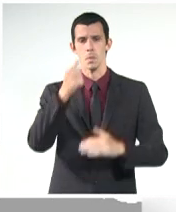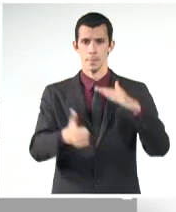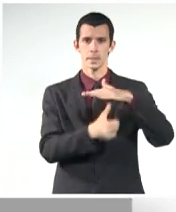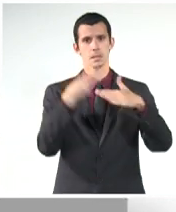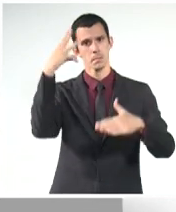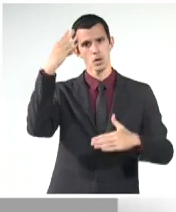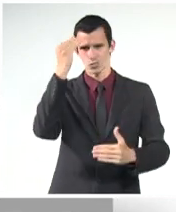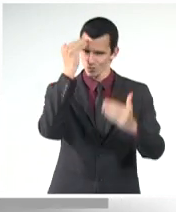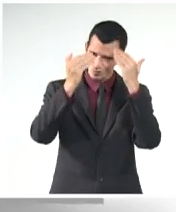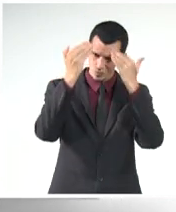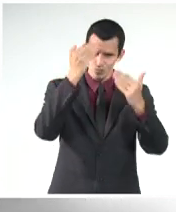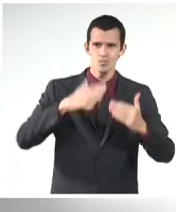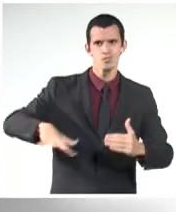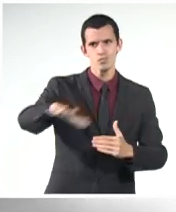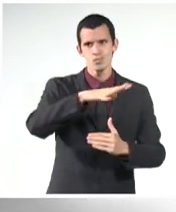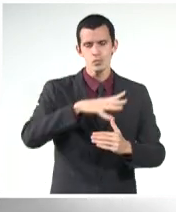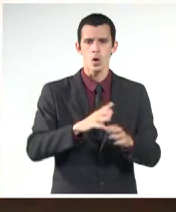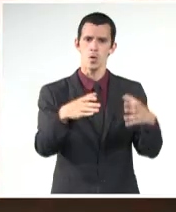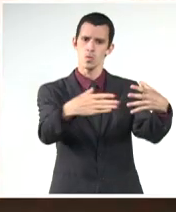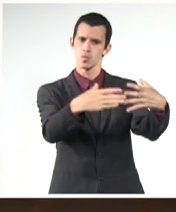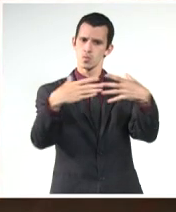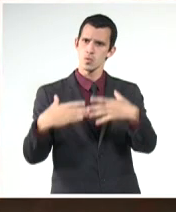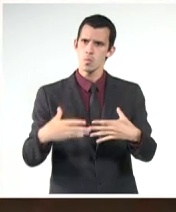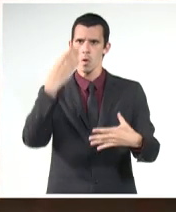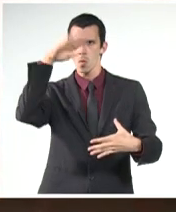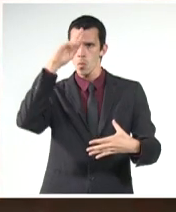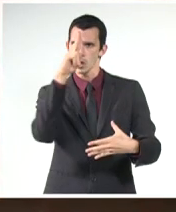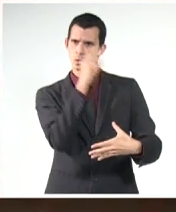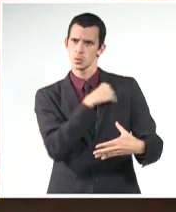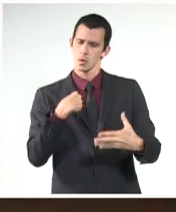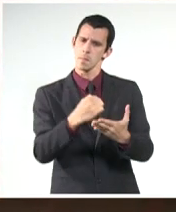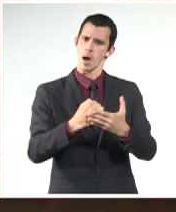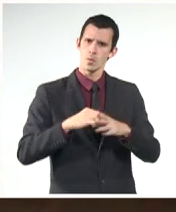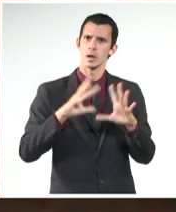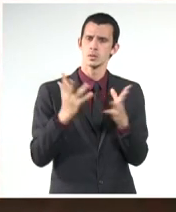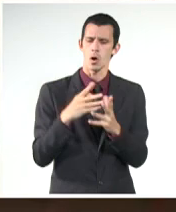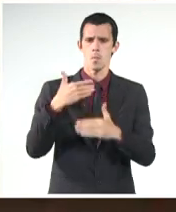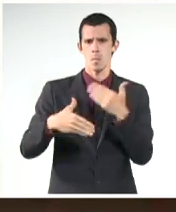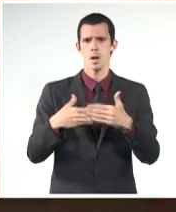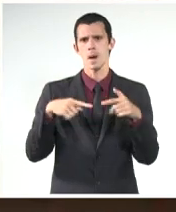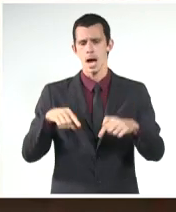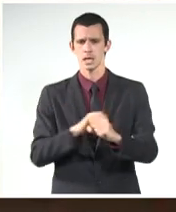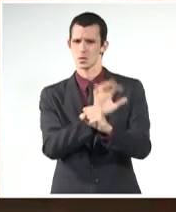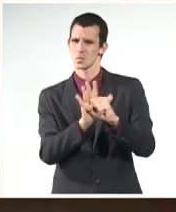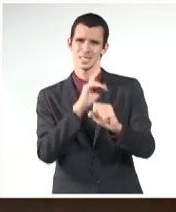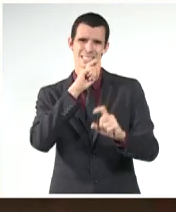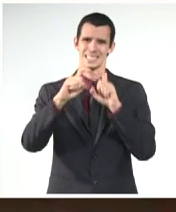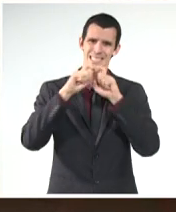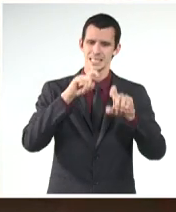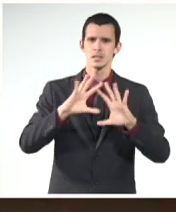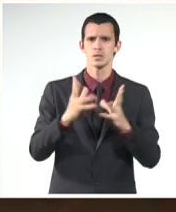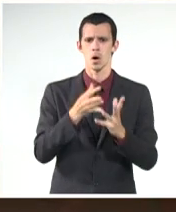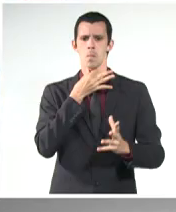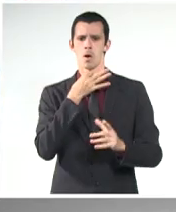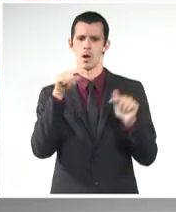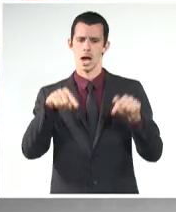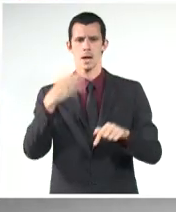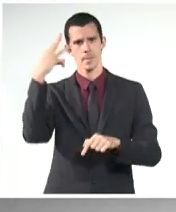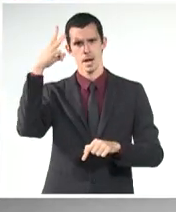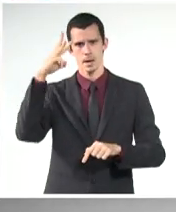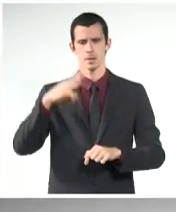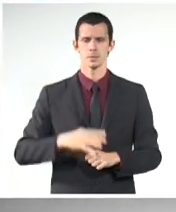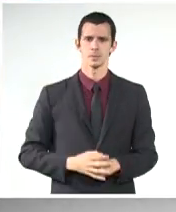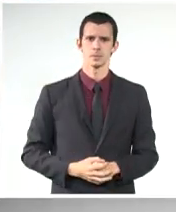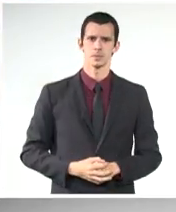por su apoyo con el envío de brigadas médicas para fortalecer la atención sanitaria en comunidades en desventaja social y económica.